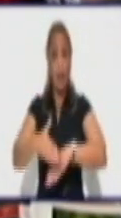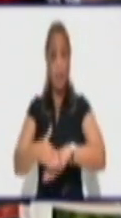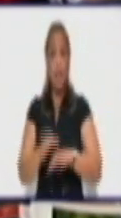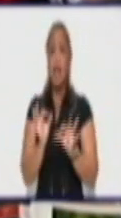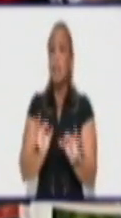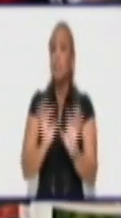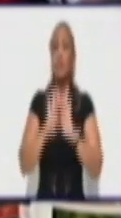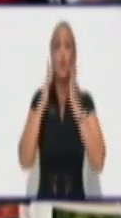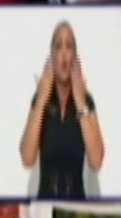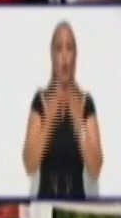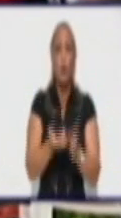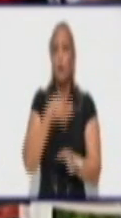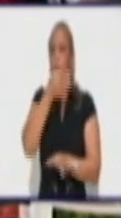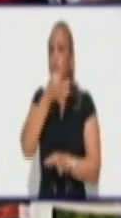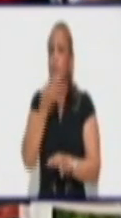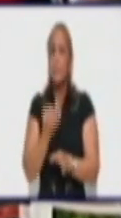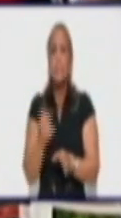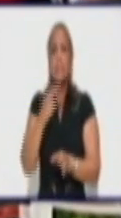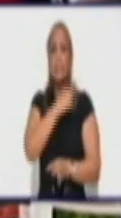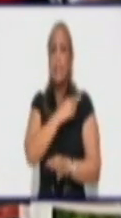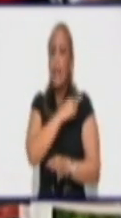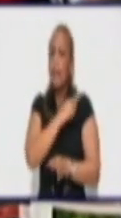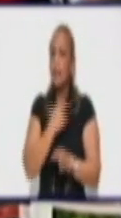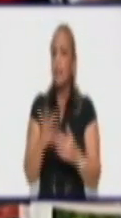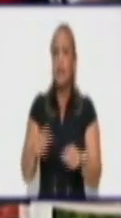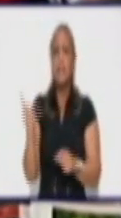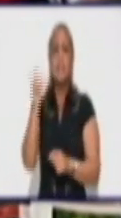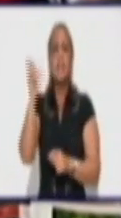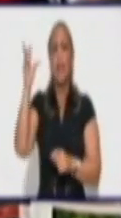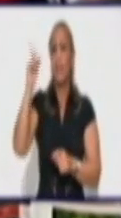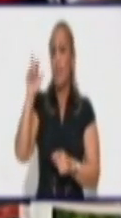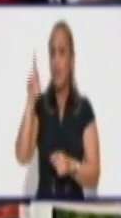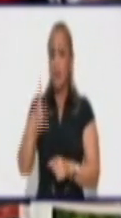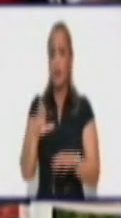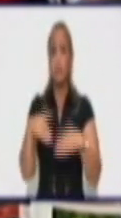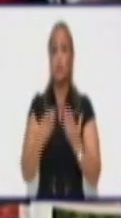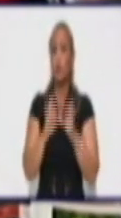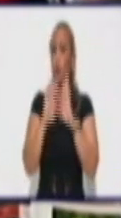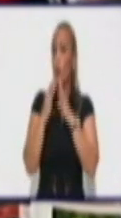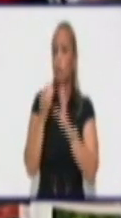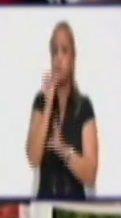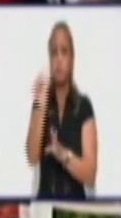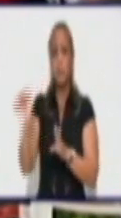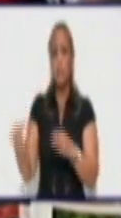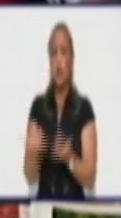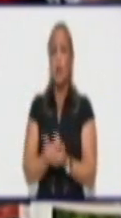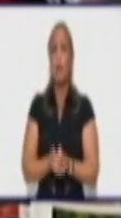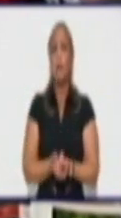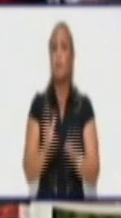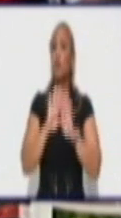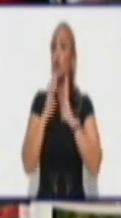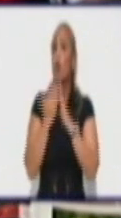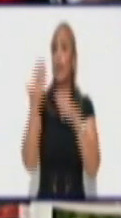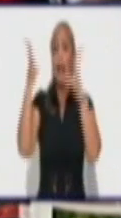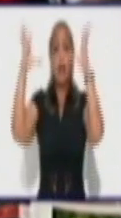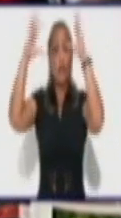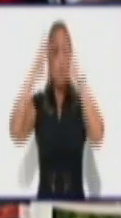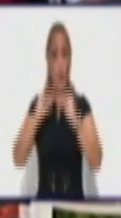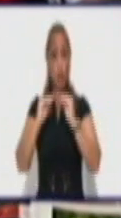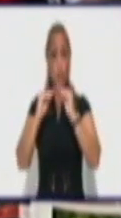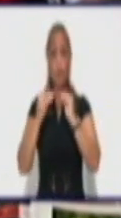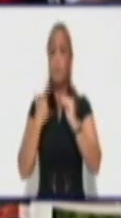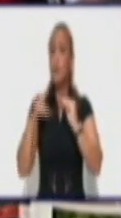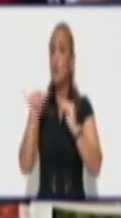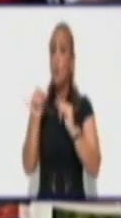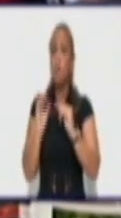zona, los dirigentes de CDR. Se encuentran organizando en estos momentos todas las noches saliendo en patrullaje